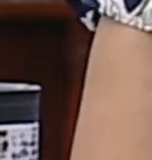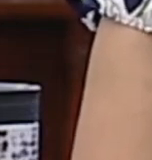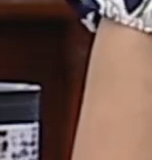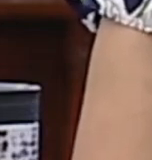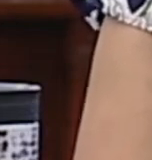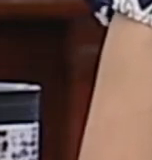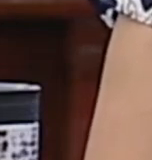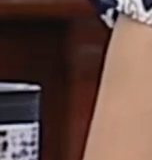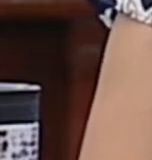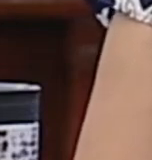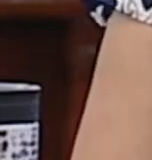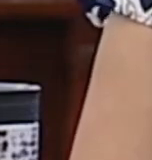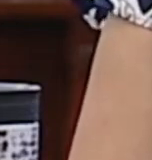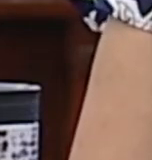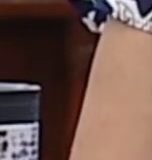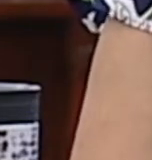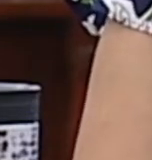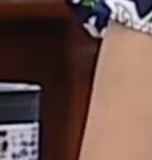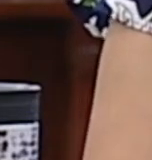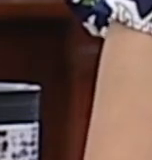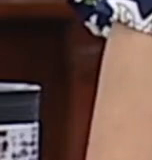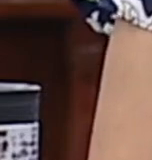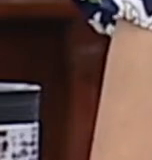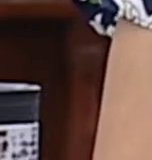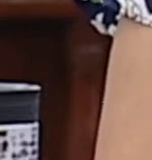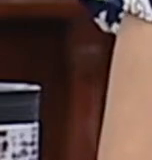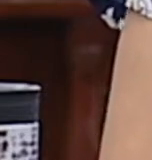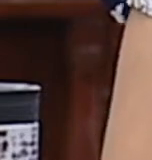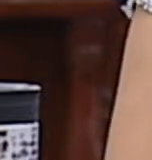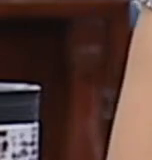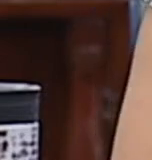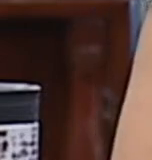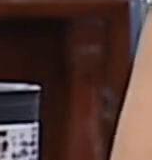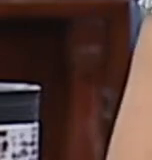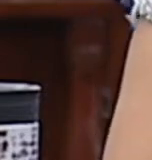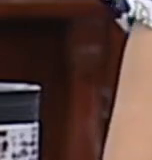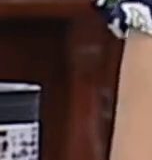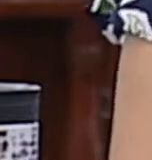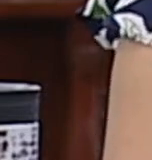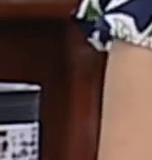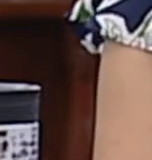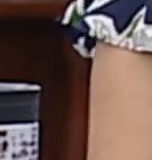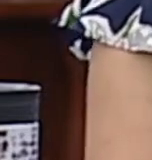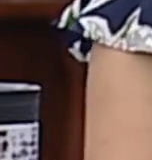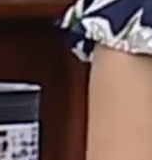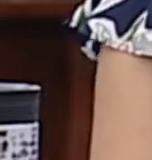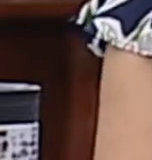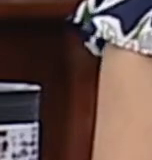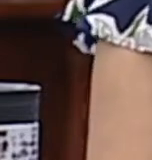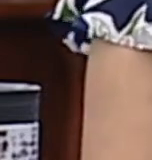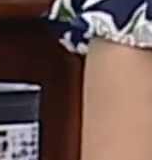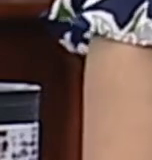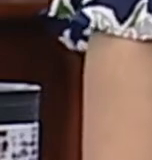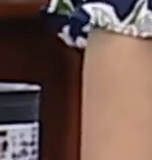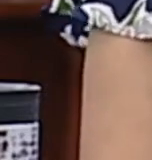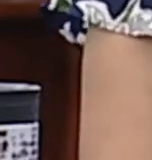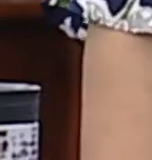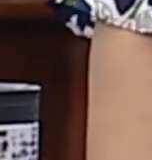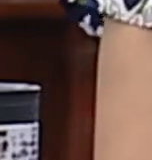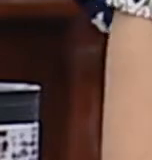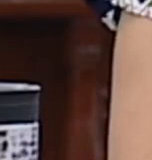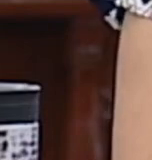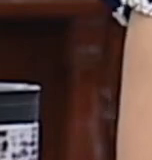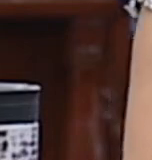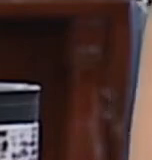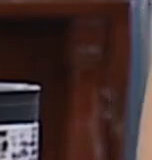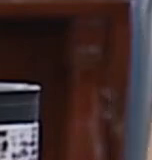discutiendo la emisión de un pronunciamiento por la libertad de prensa el día internacional de la libertad de prensa y yo me